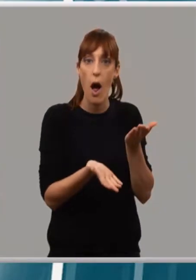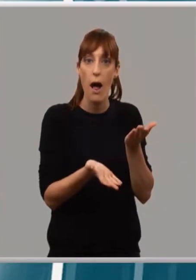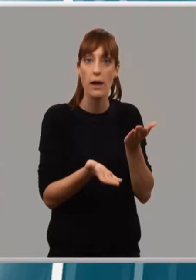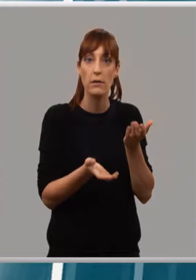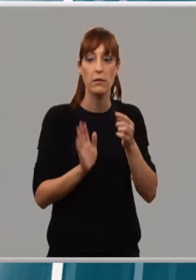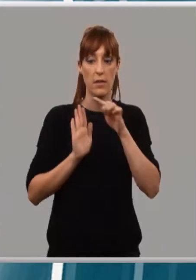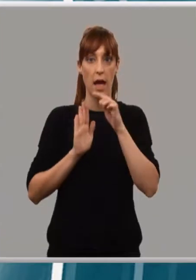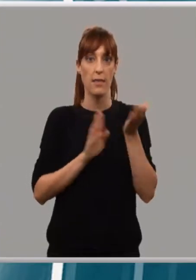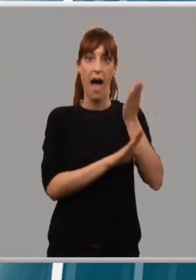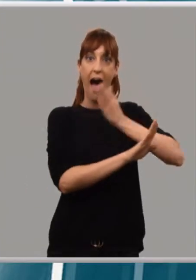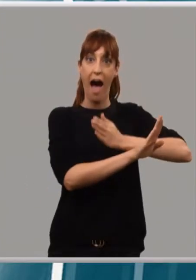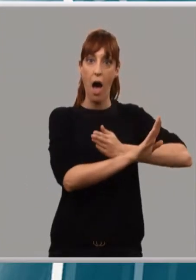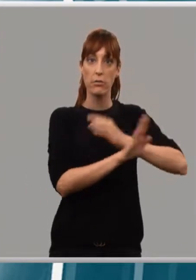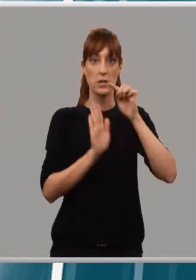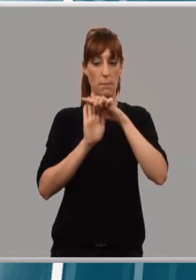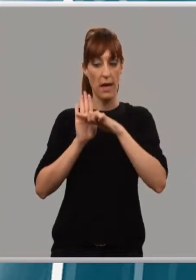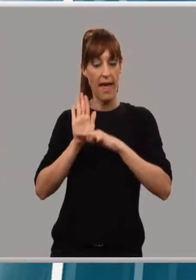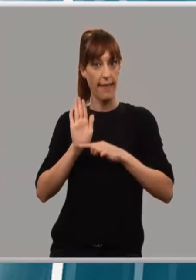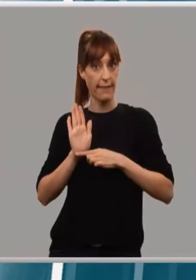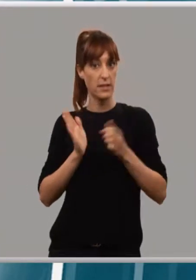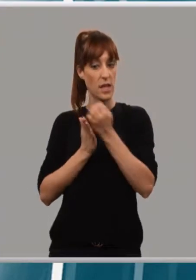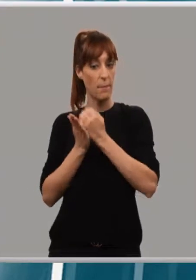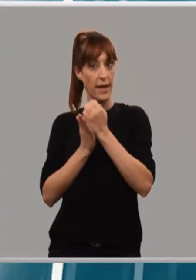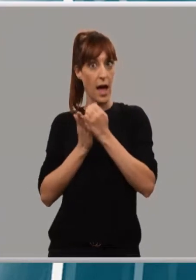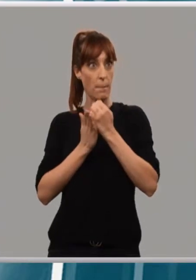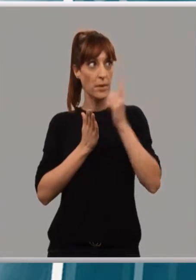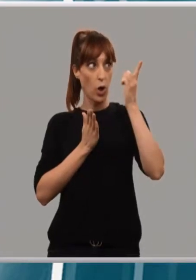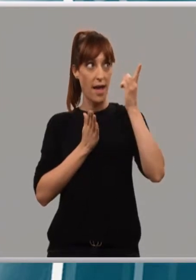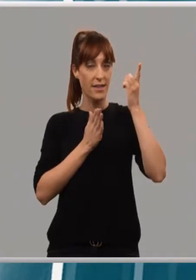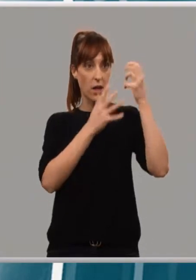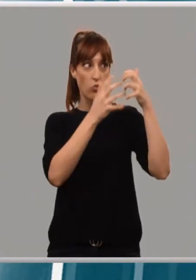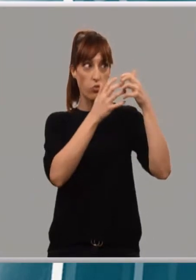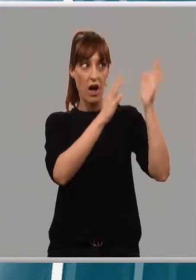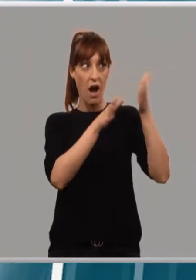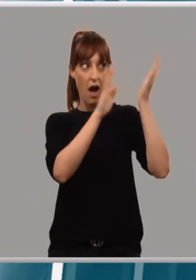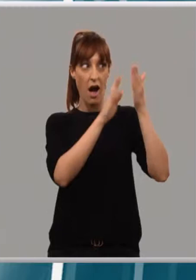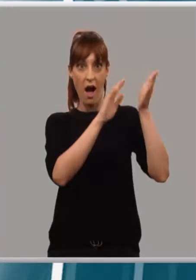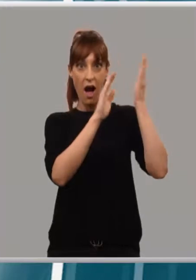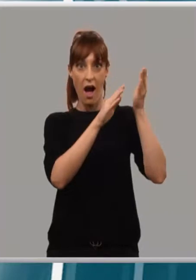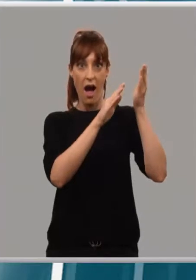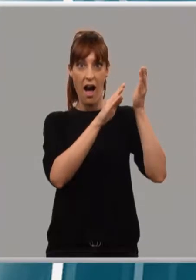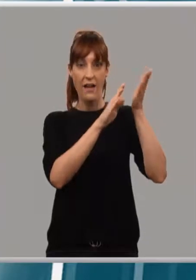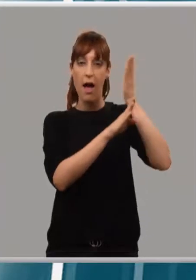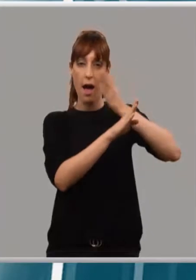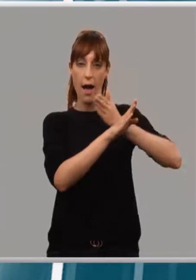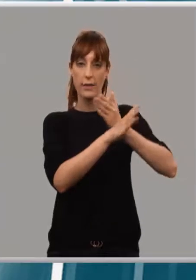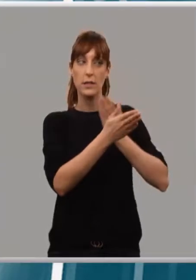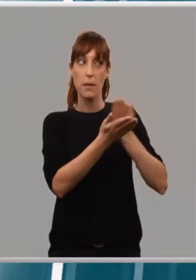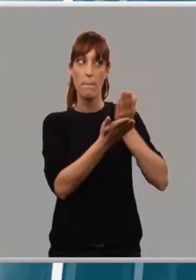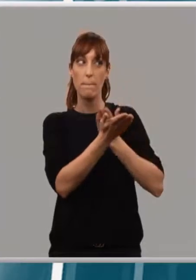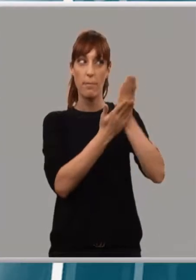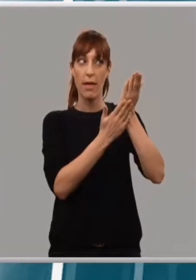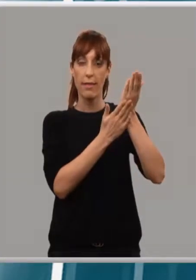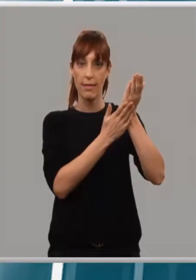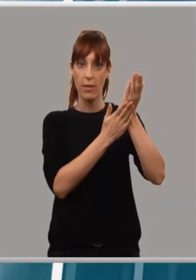exista este impacto negativo. No prevemos que vayan a producirse problemas de suministro por causa del Brexit. Unas jornadas de sumo interés con un